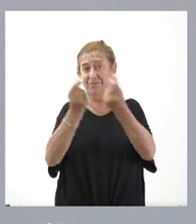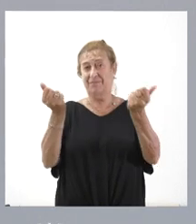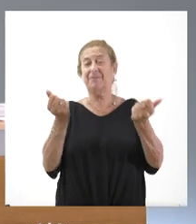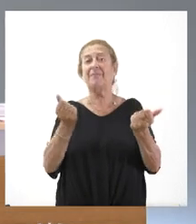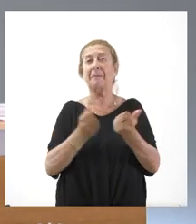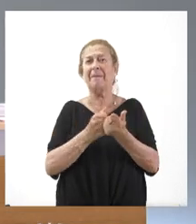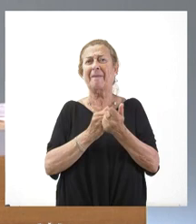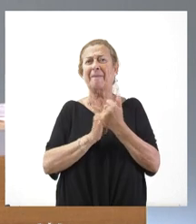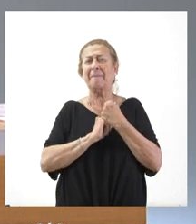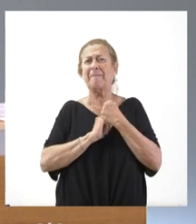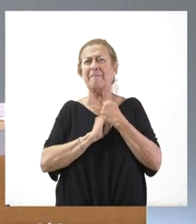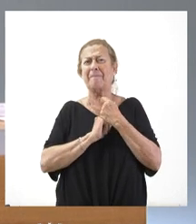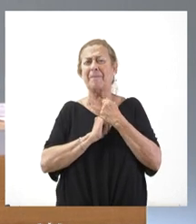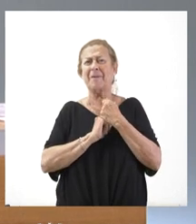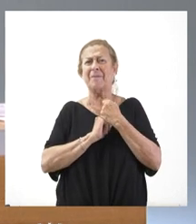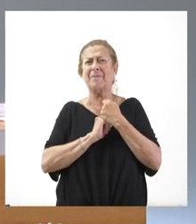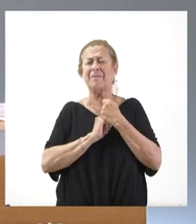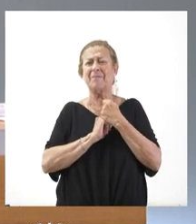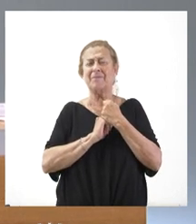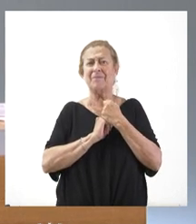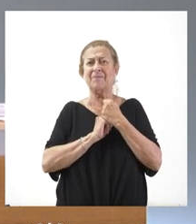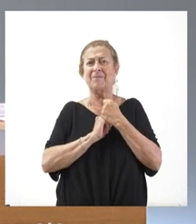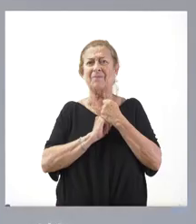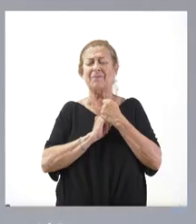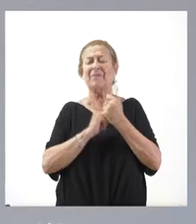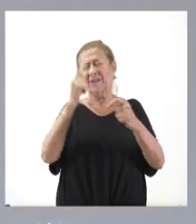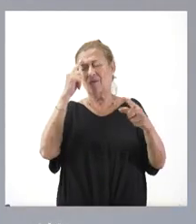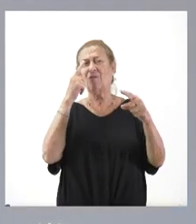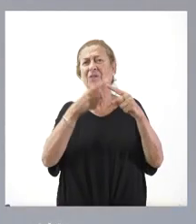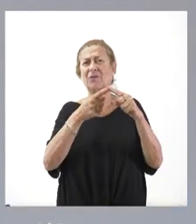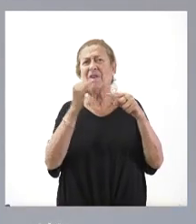tiene usted la documentación. Son tres en concreto.